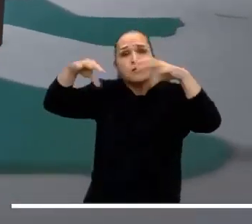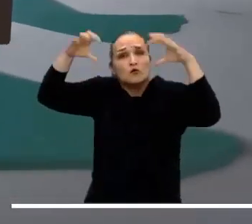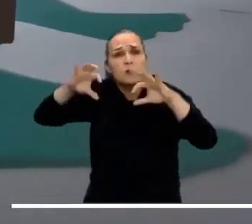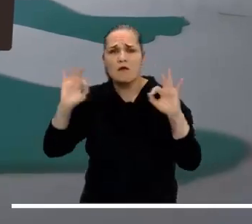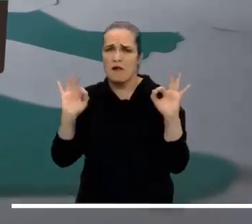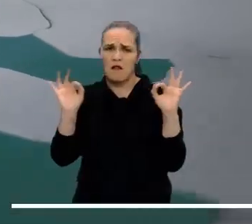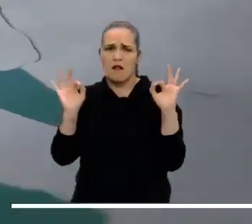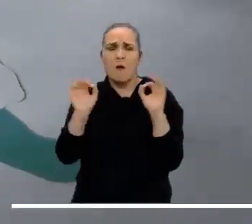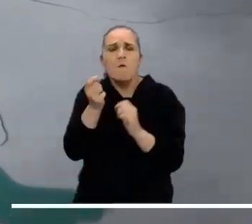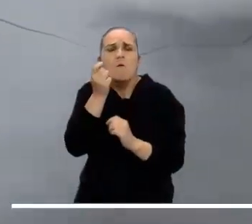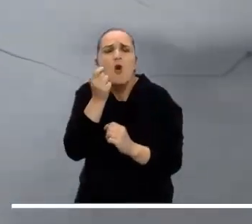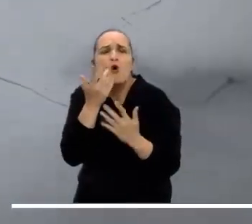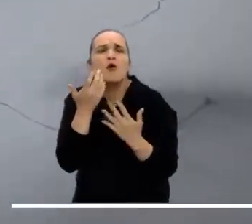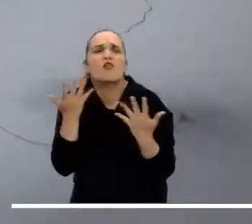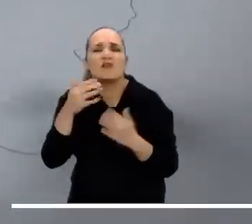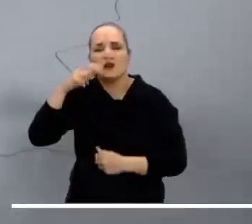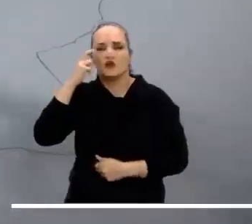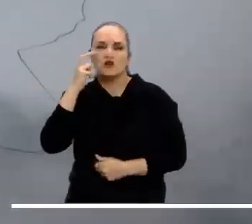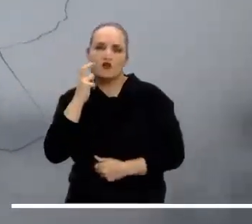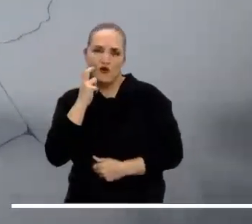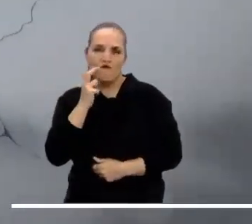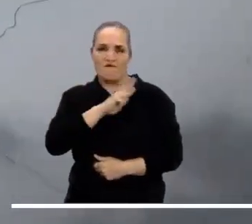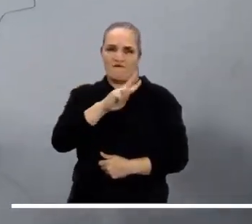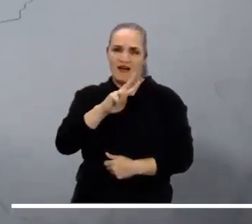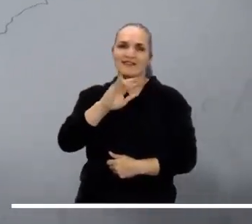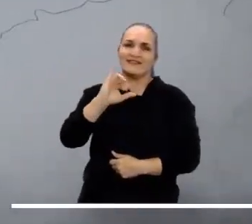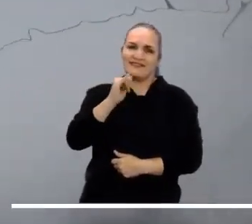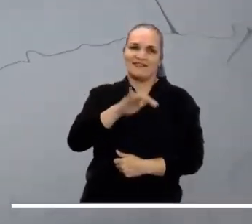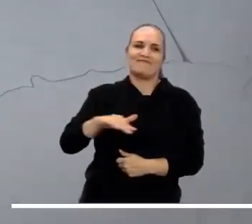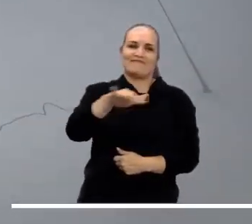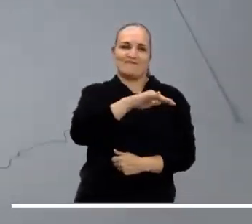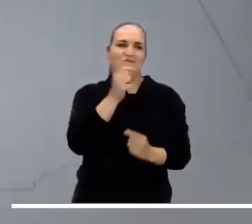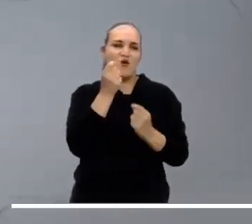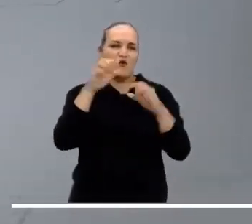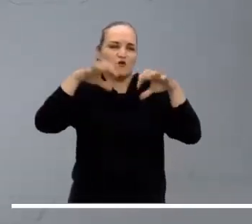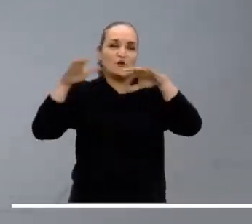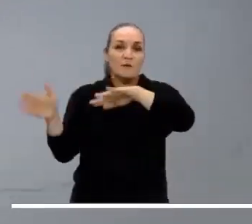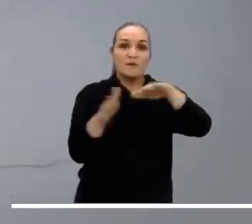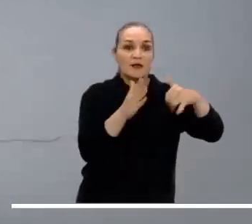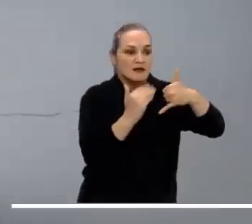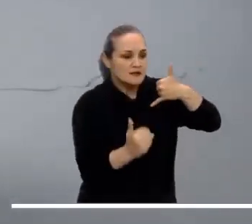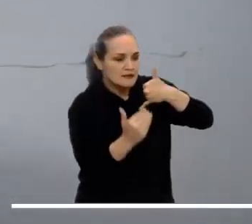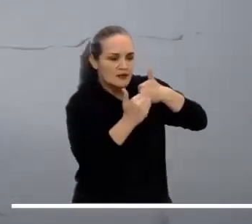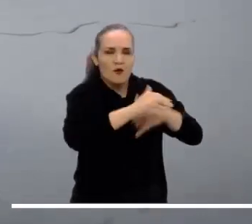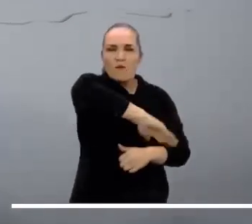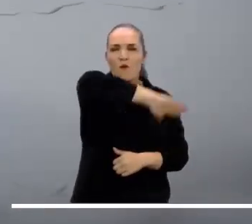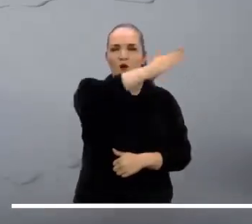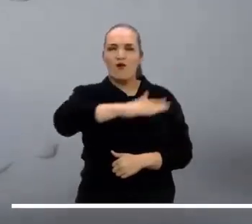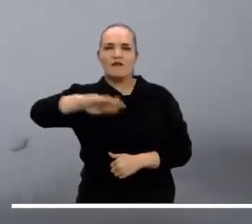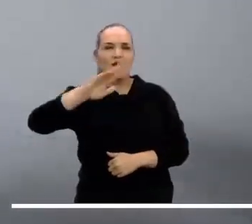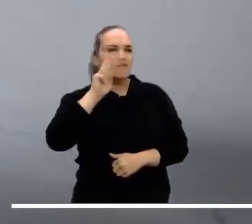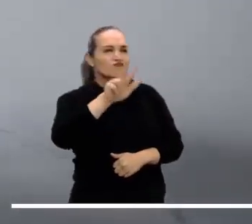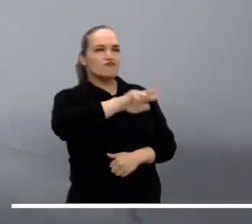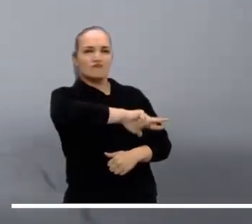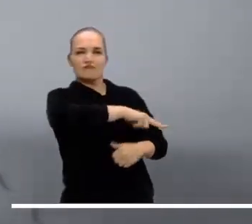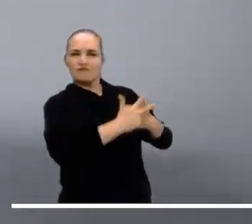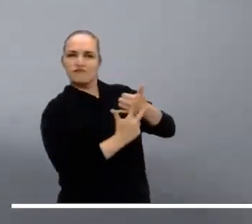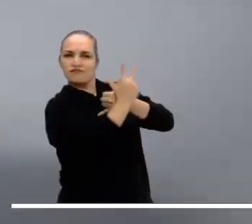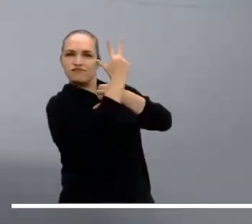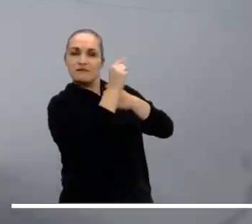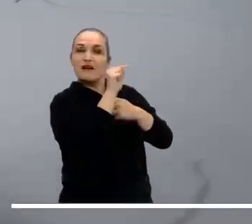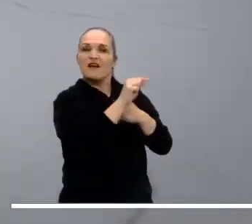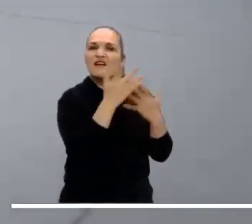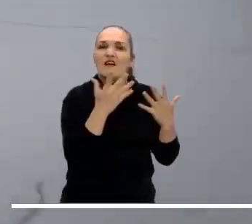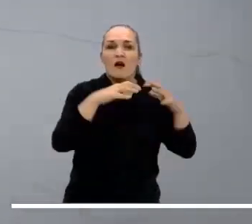de la noche y se focalizarían en Chocó y Valle del Cauca. Nos movemos hacia el centro y sus largas cadenas montañosas. Los